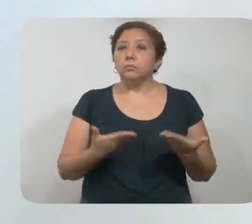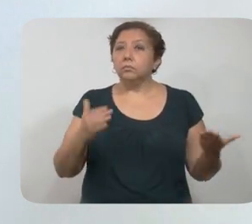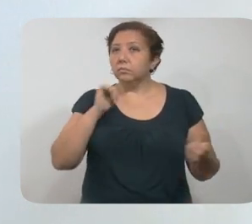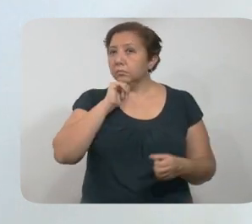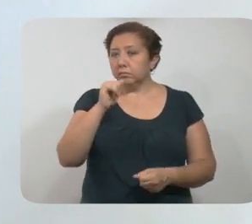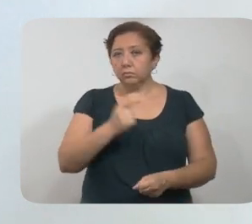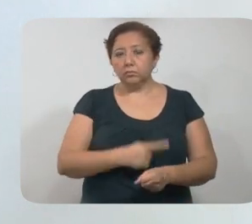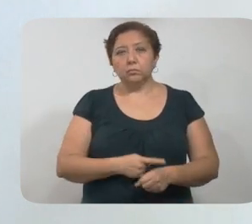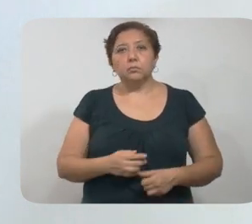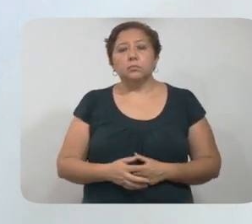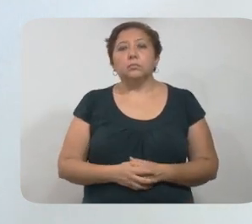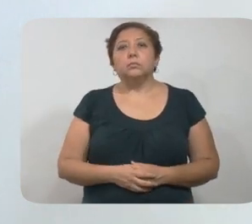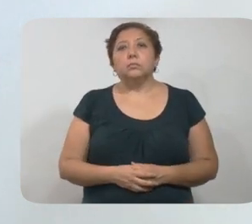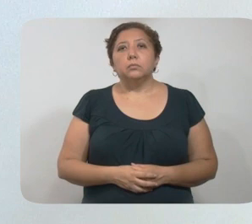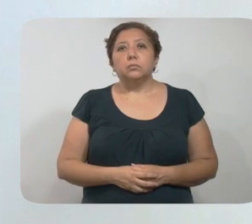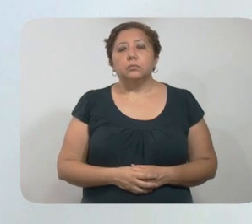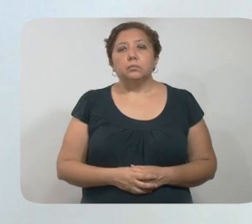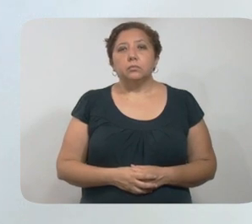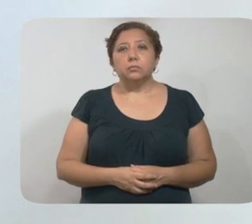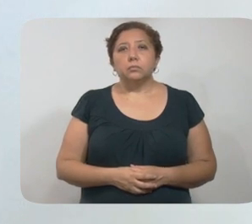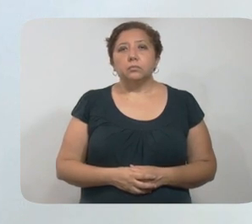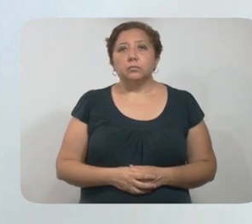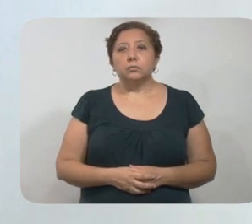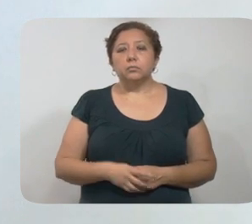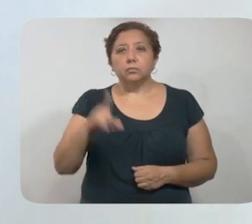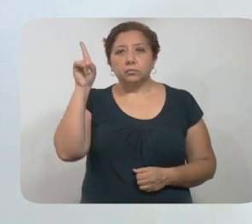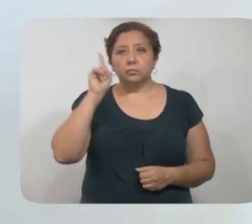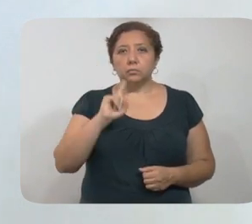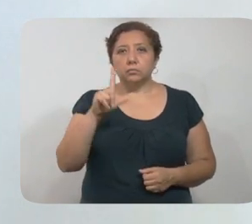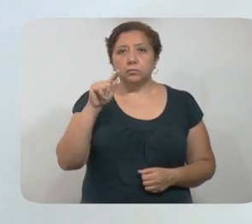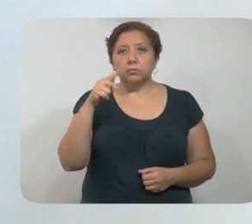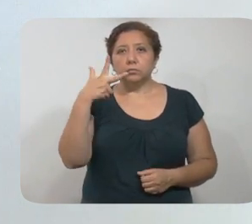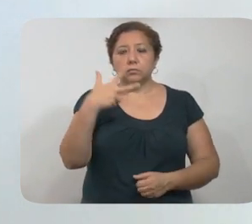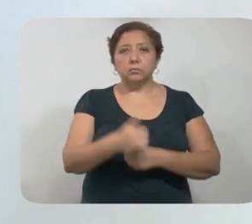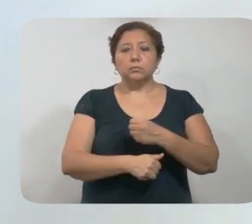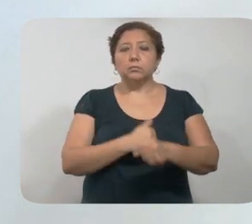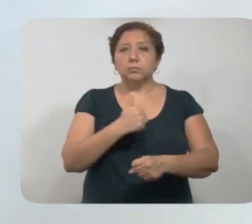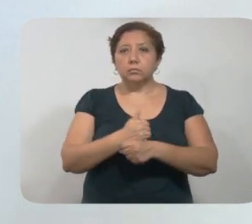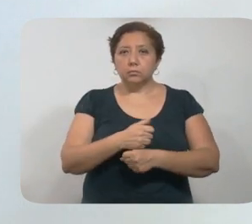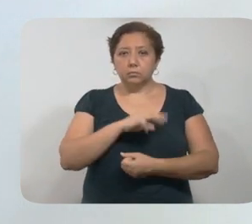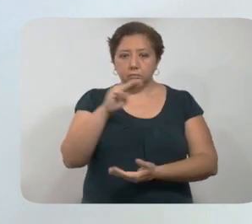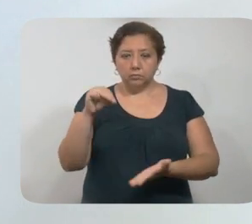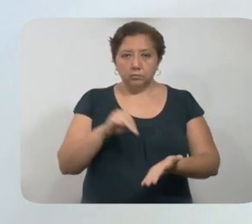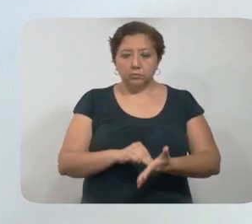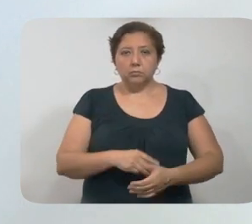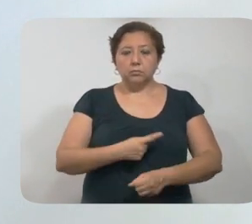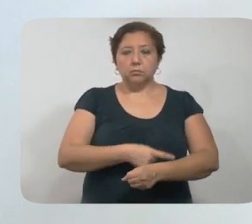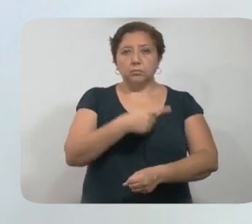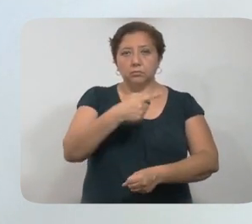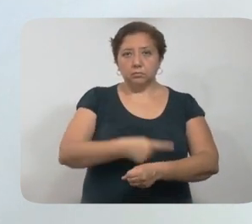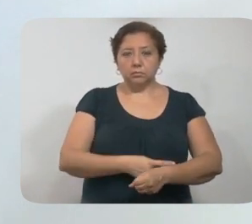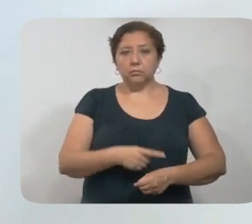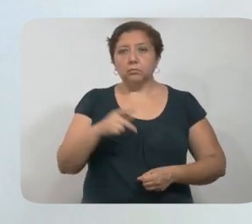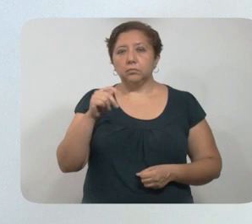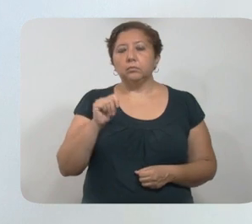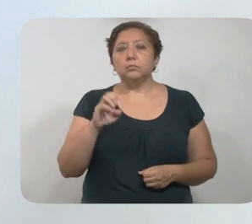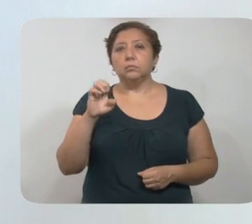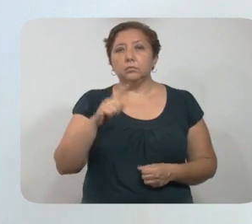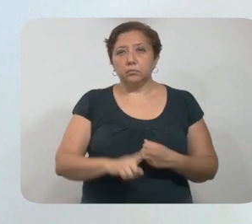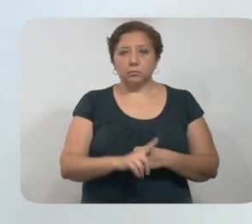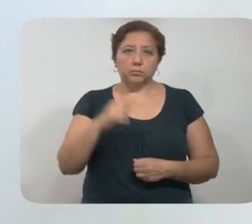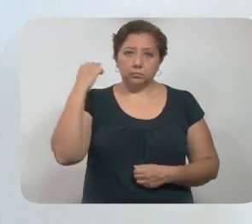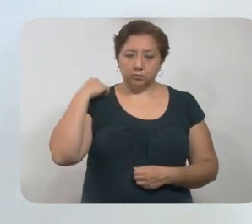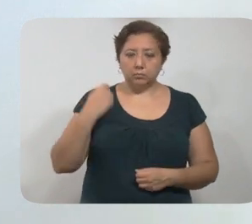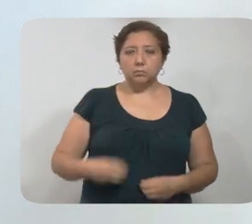momento se reportan asintomáticos. Mujer de 78 años de edad de Mérida, con hipertensión, EPOC y diabetes.